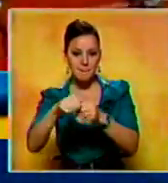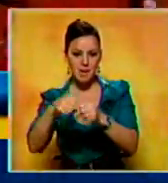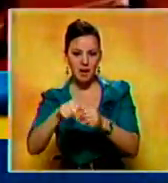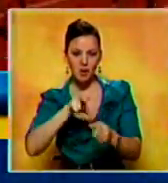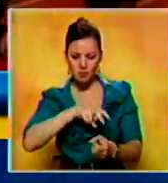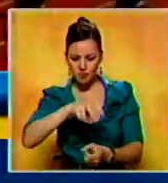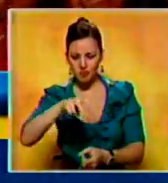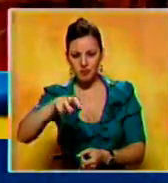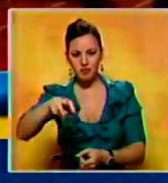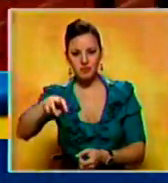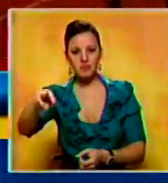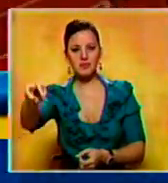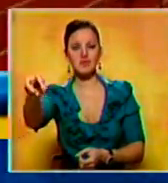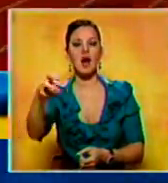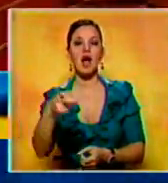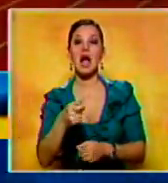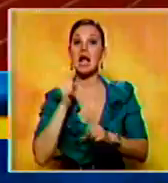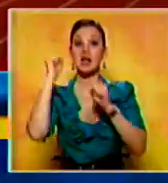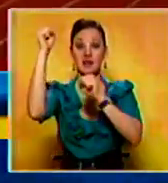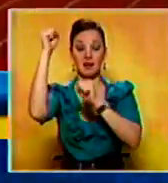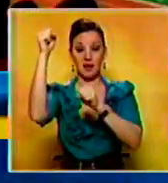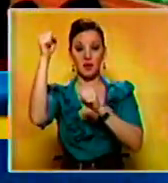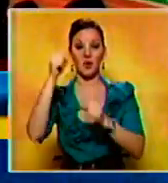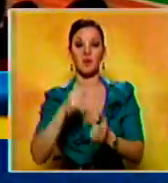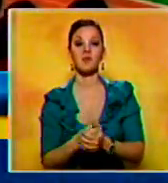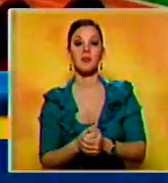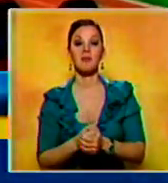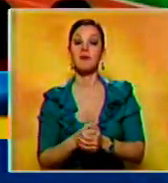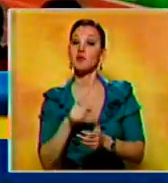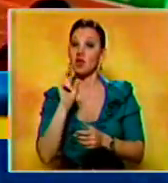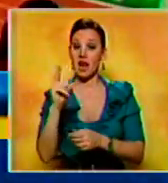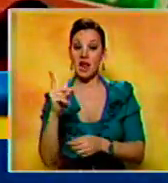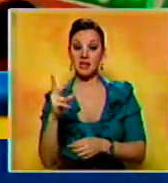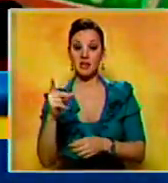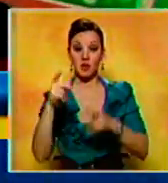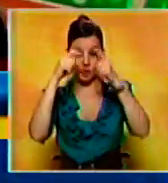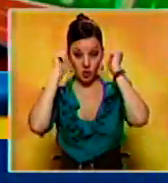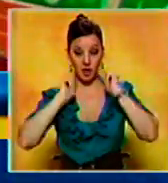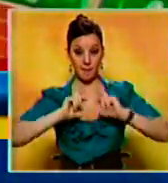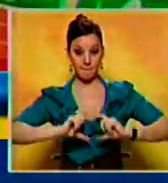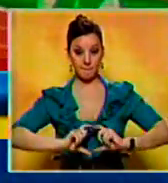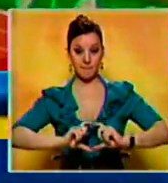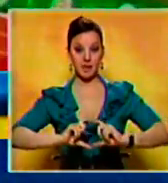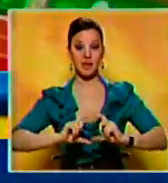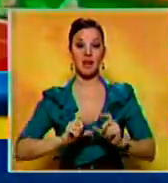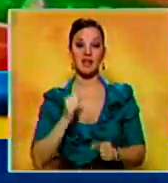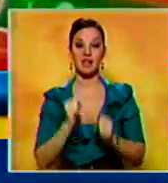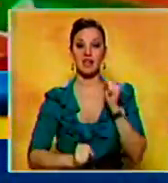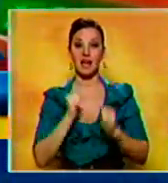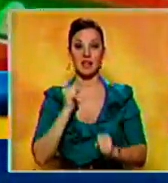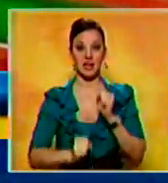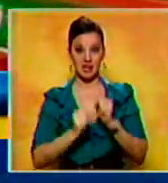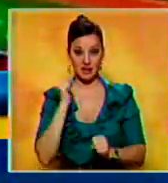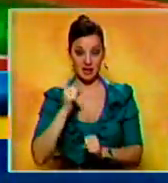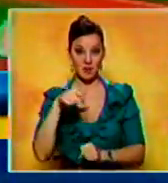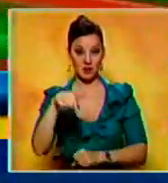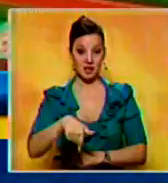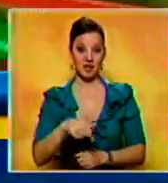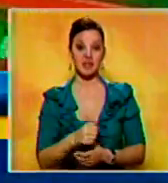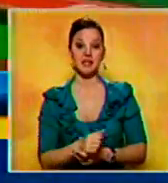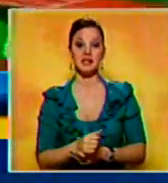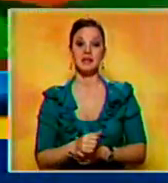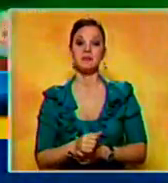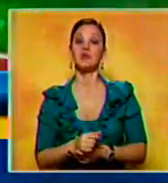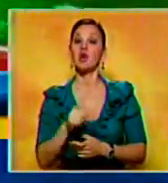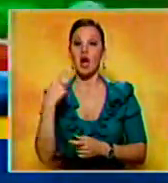23 segundos y 54 centésimas para ganar así la segunda medalla dorada del atletismo criollo en estos Juegos. Eure Llanes,